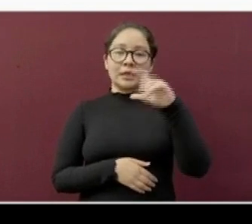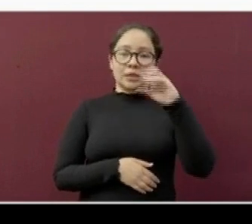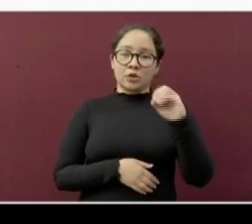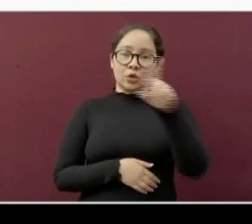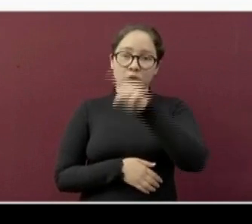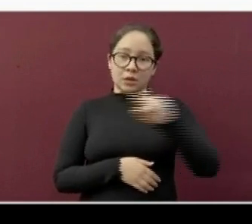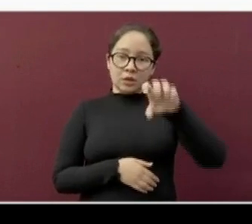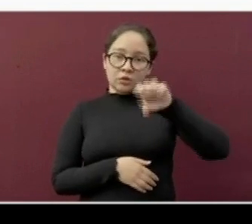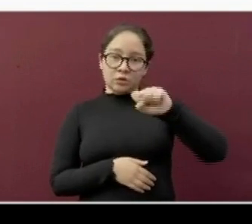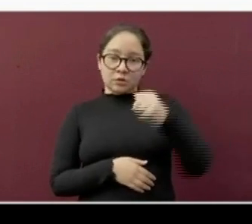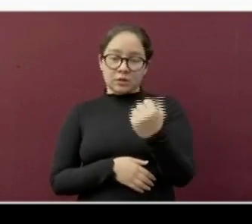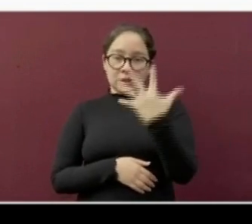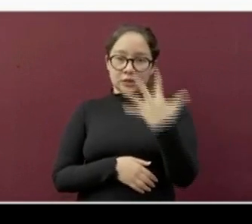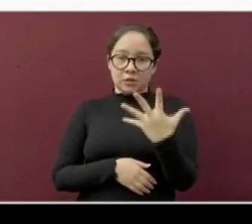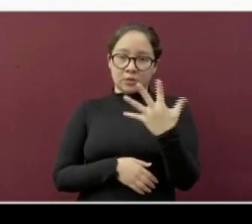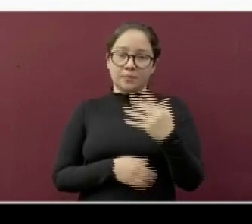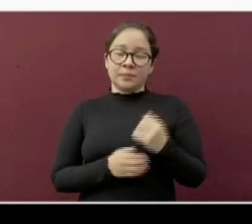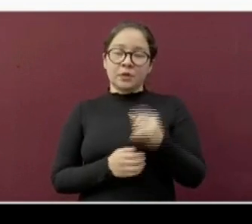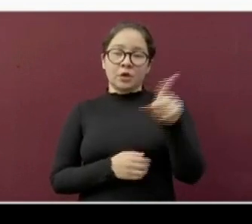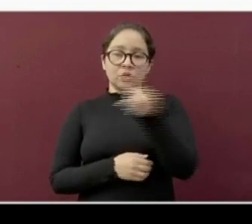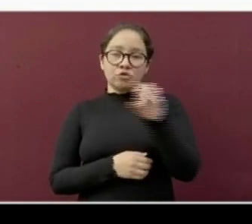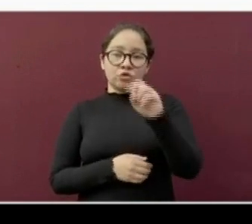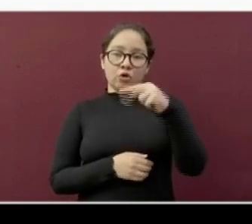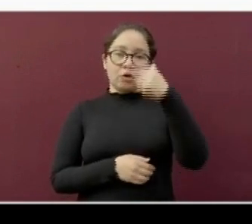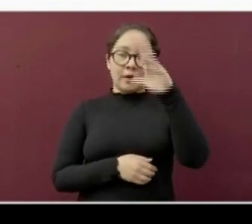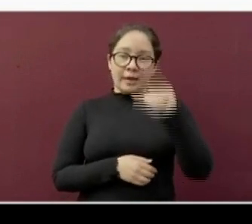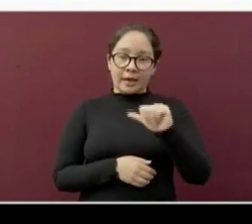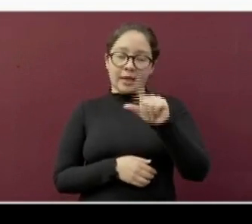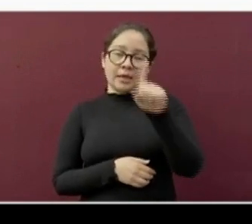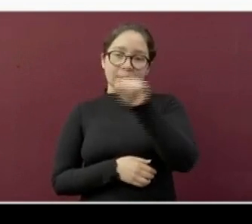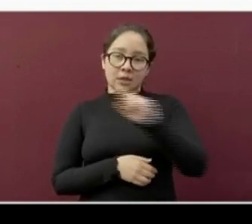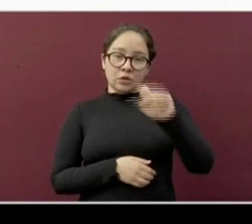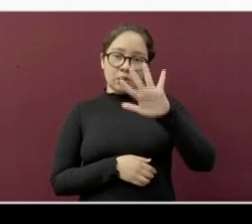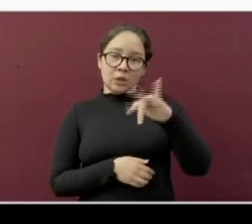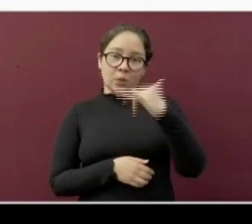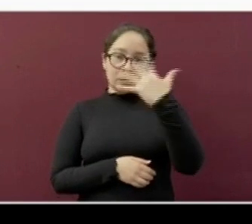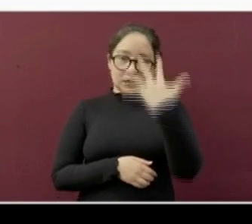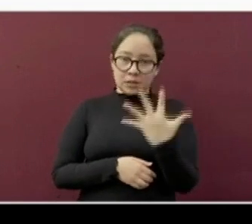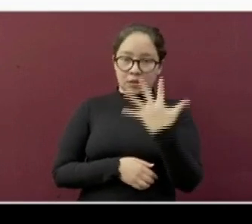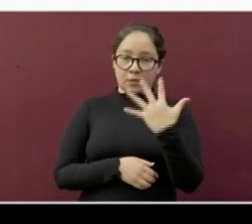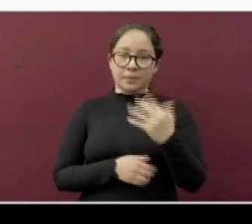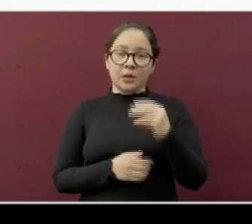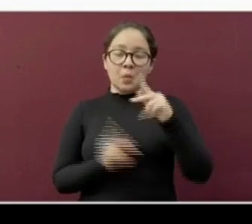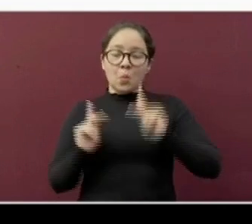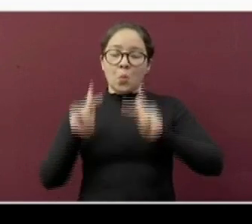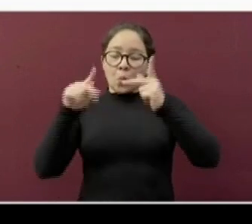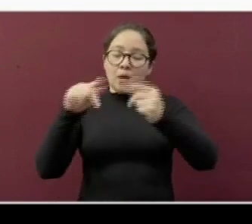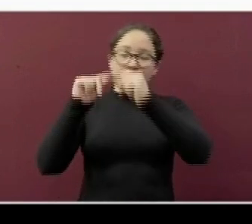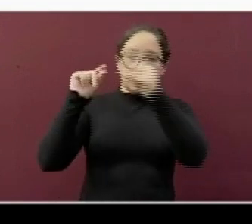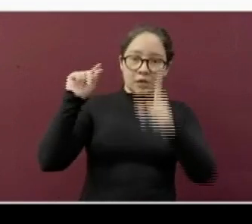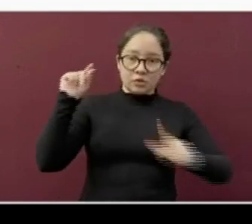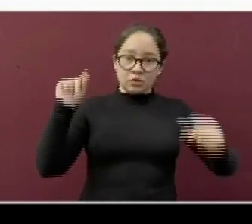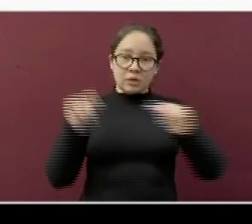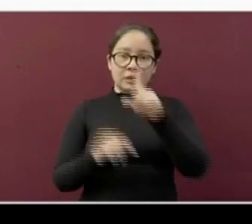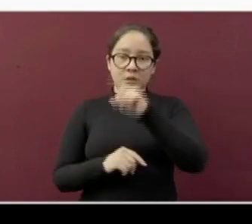Izhuatlancillo, 165. Zongolica, 155. Puente Nacional,